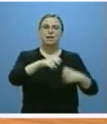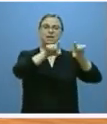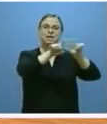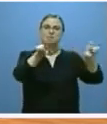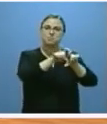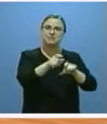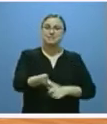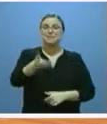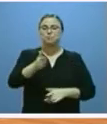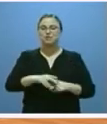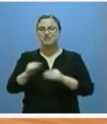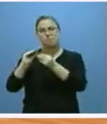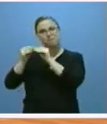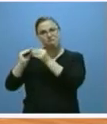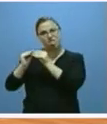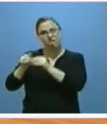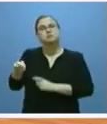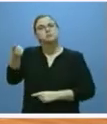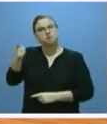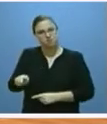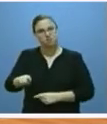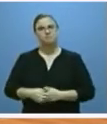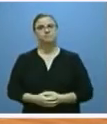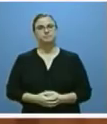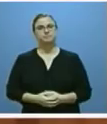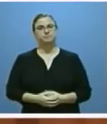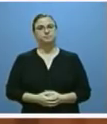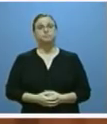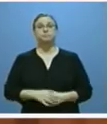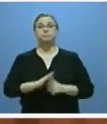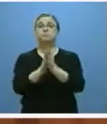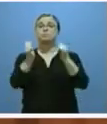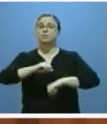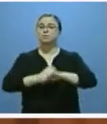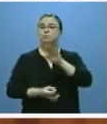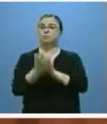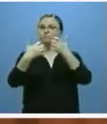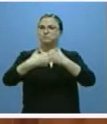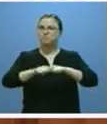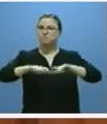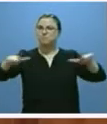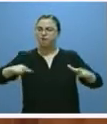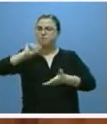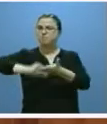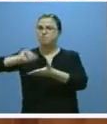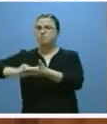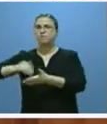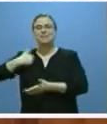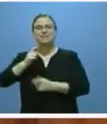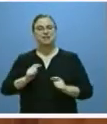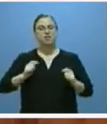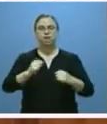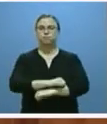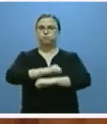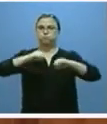de componentes. El pacto por la reindustrialización firmado pretende reforzar el sector a